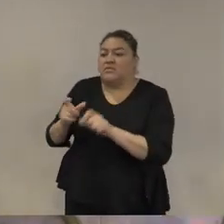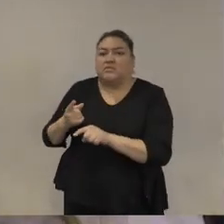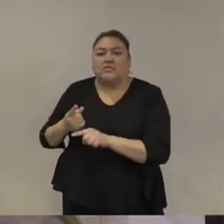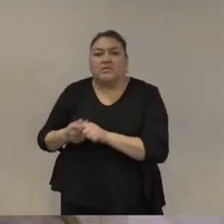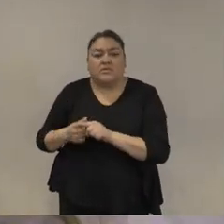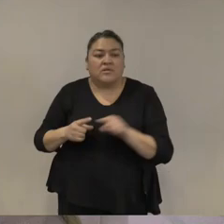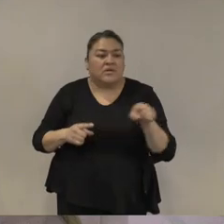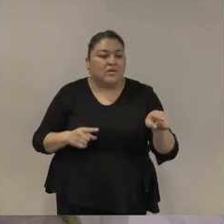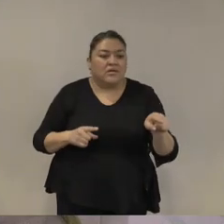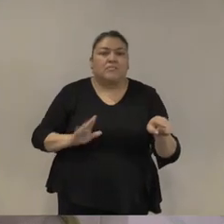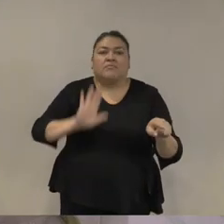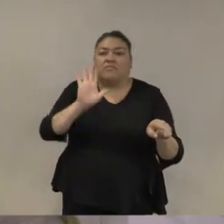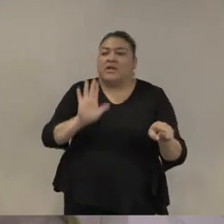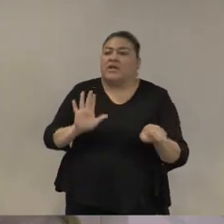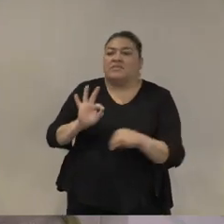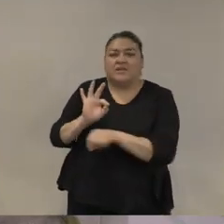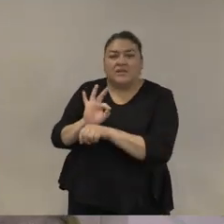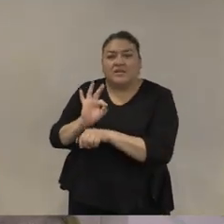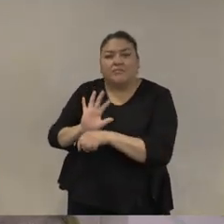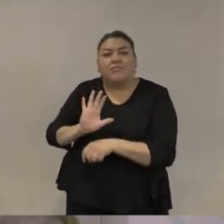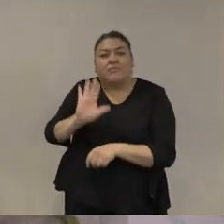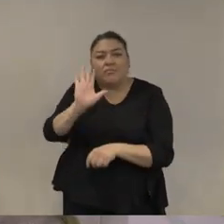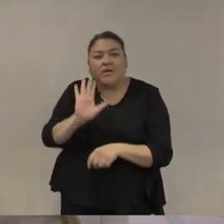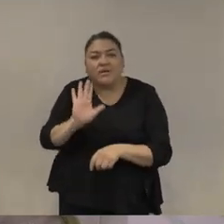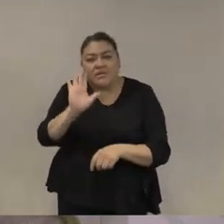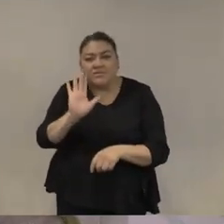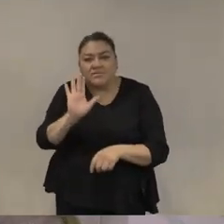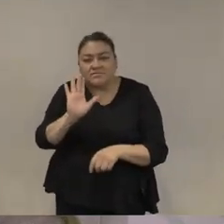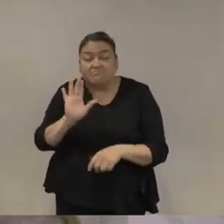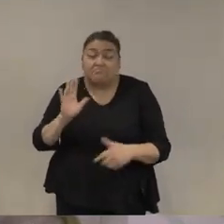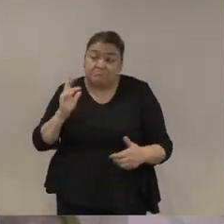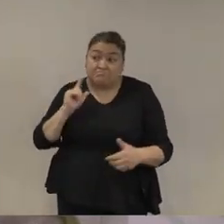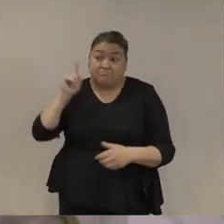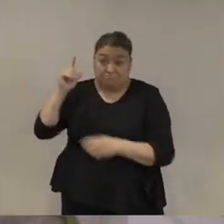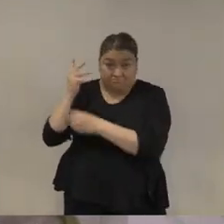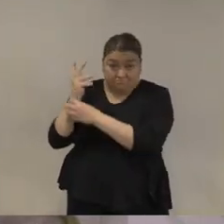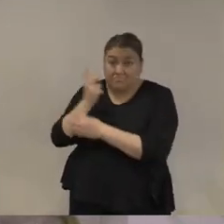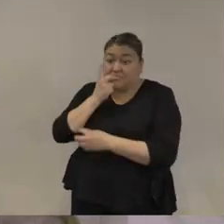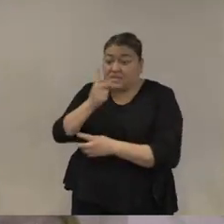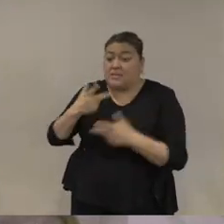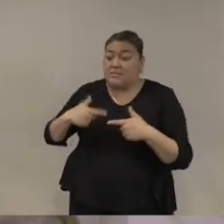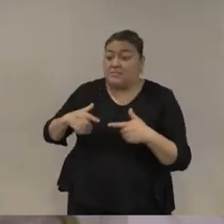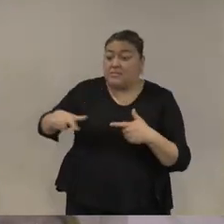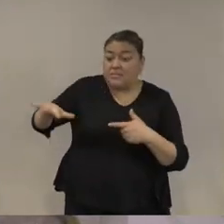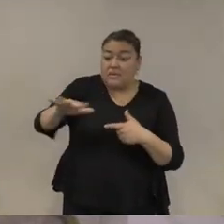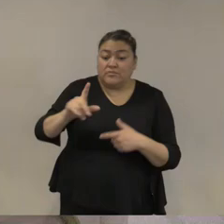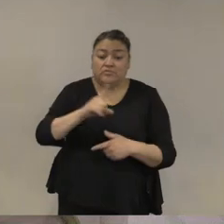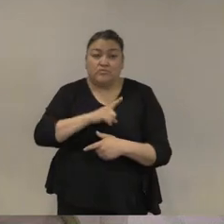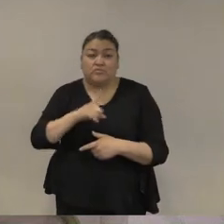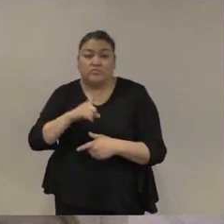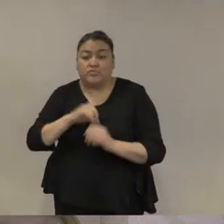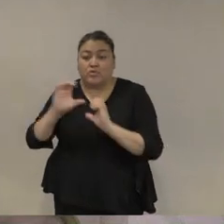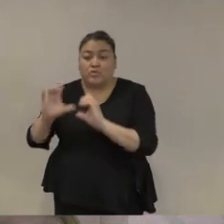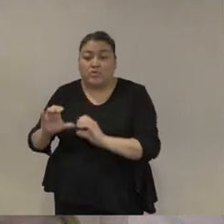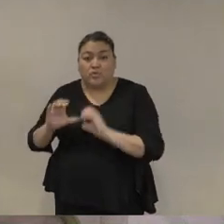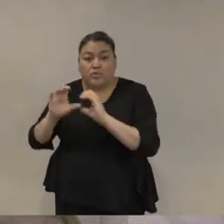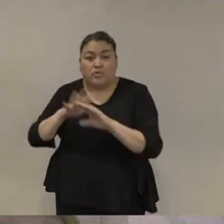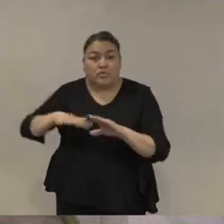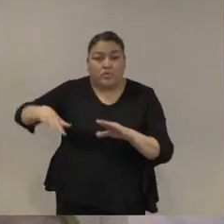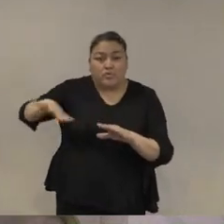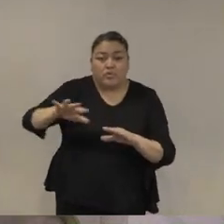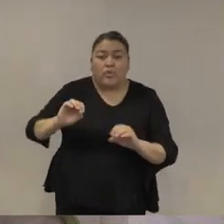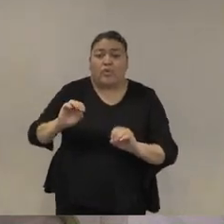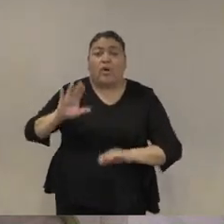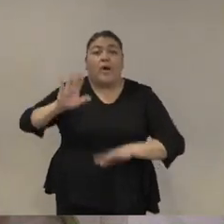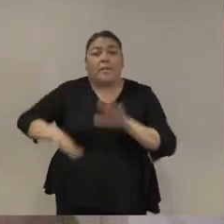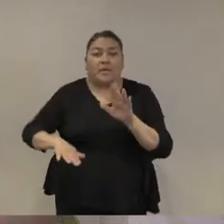esos equilibrios y es por ello que ella habla de una seguridad ciudadana y una ciudadanía en la penumbra